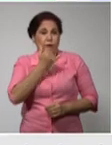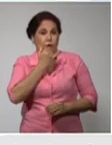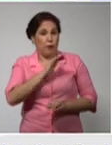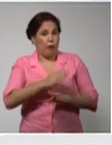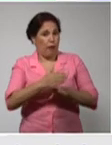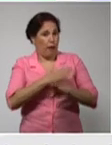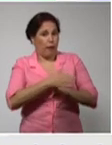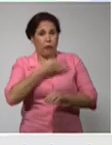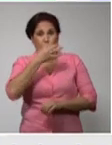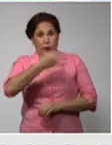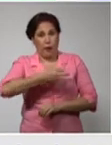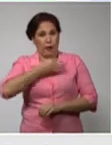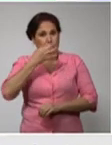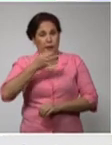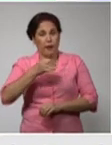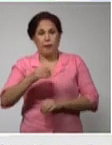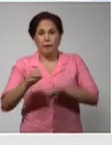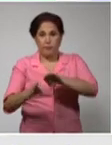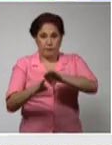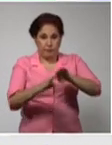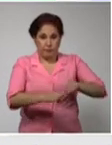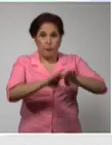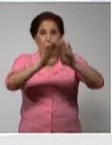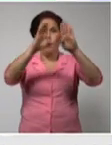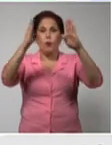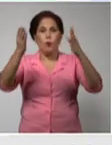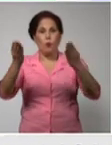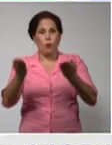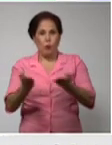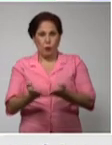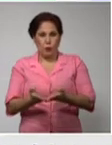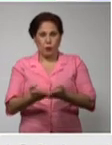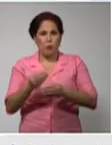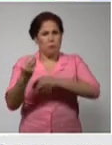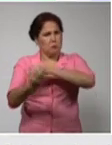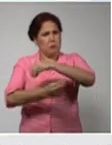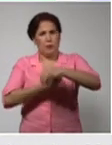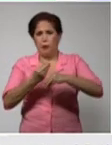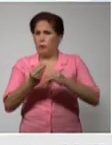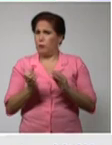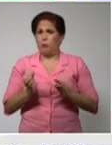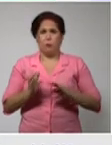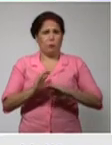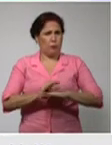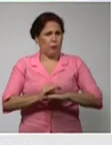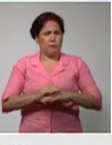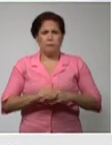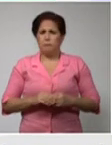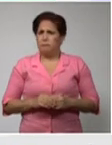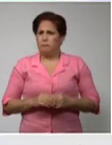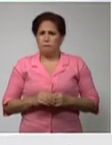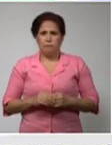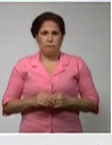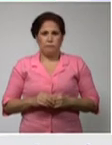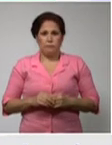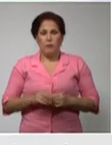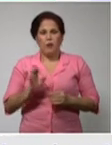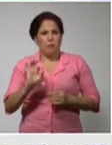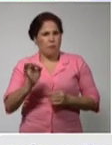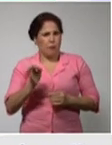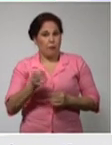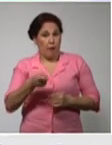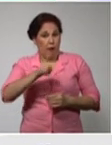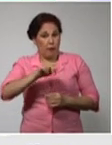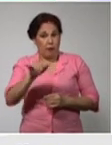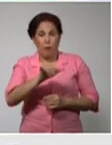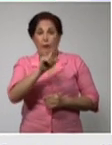mencionamos que el mundo sin una sin resultados todavía que se pueden evidenciar ayer nuevamente